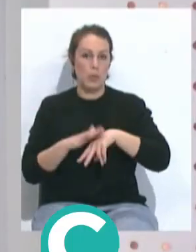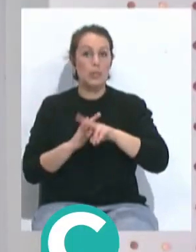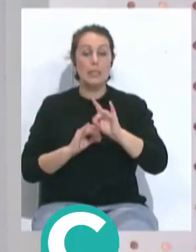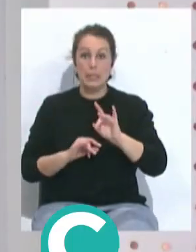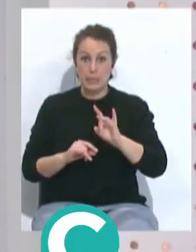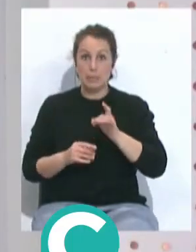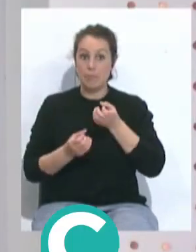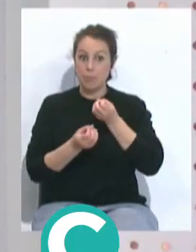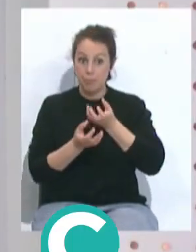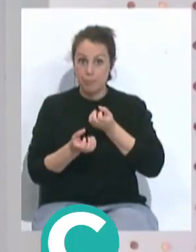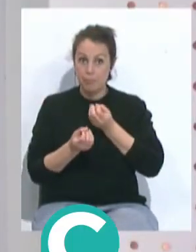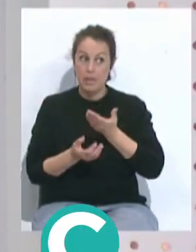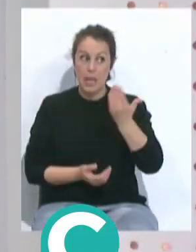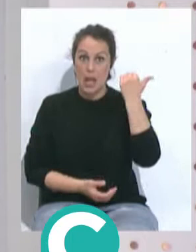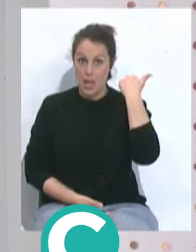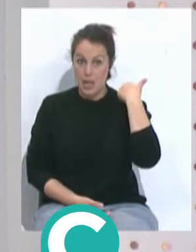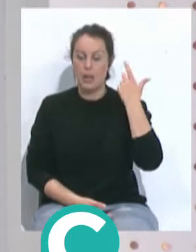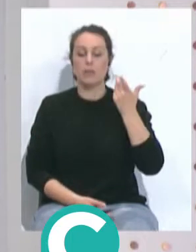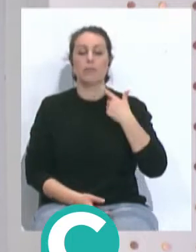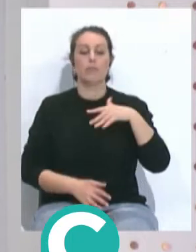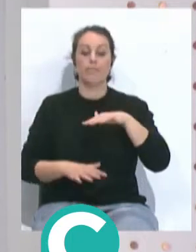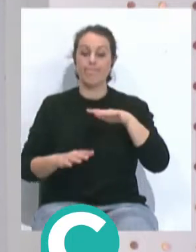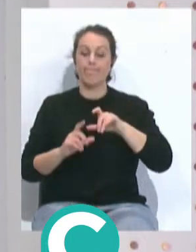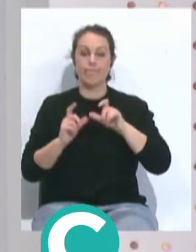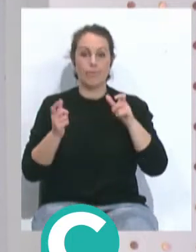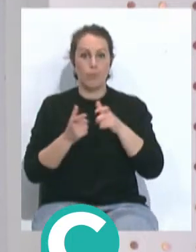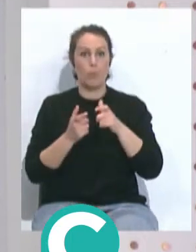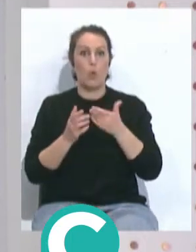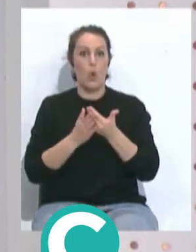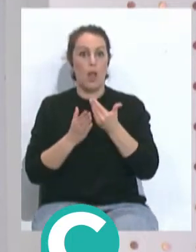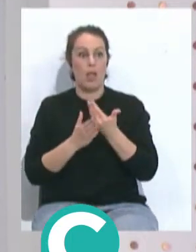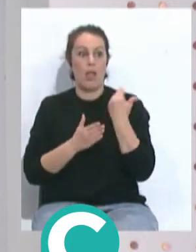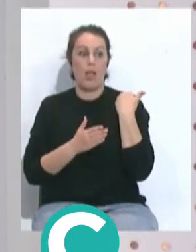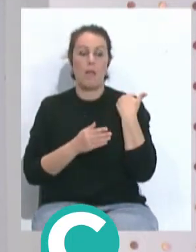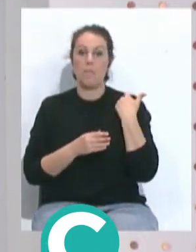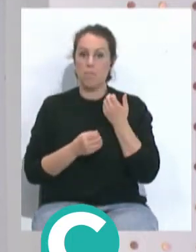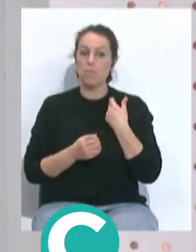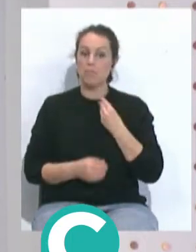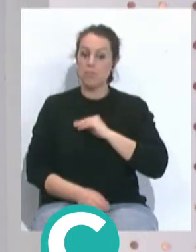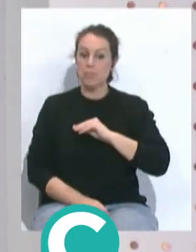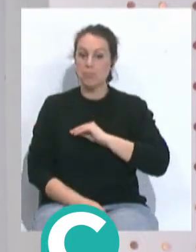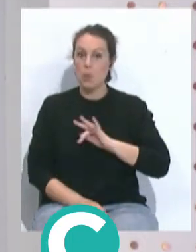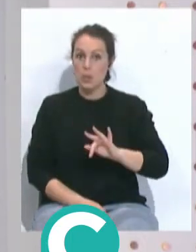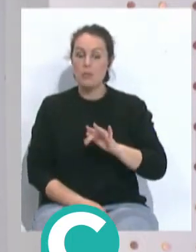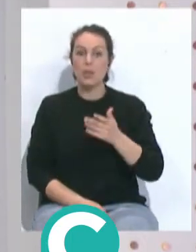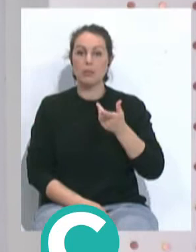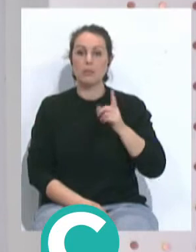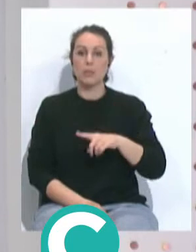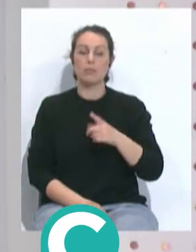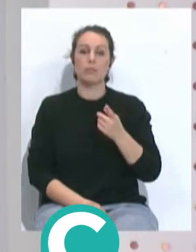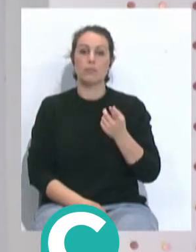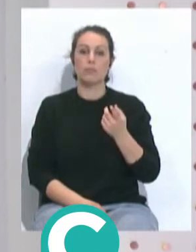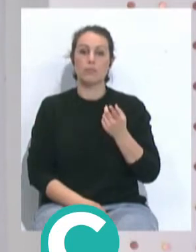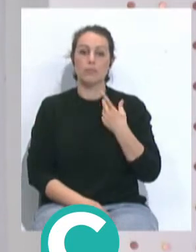comentamos en el día de ayer, que la dinámica que trae el equipo en las últimas jornadas está siendo bastante positiva. La refrendo también frente